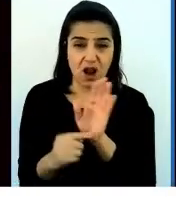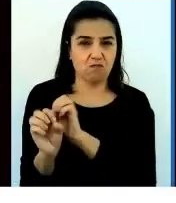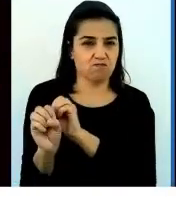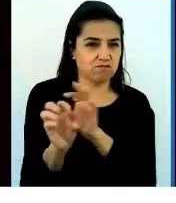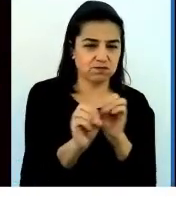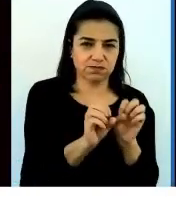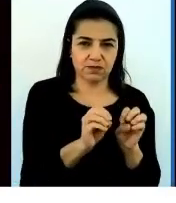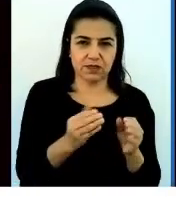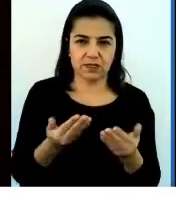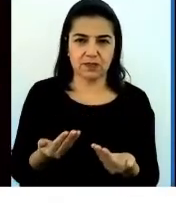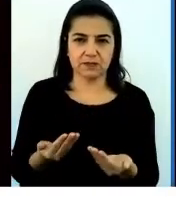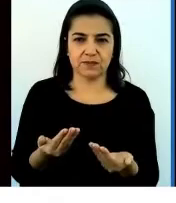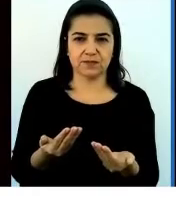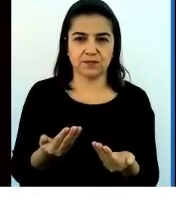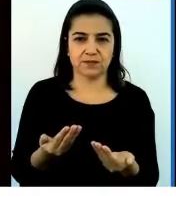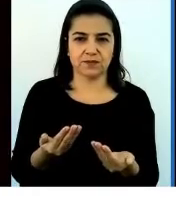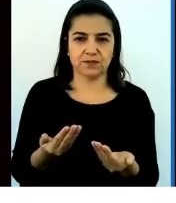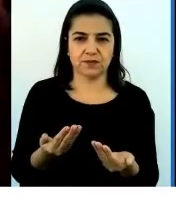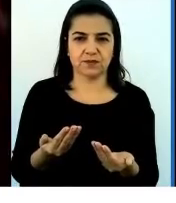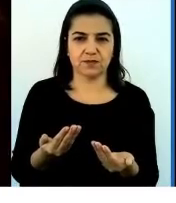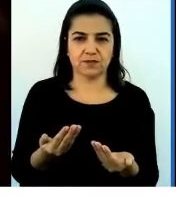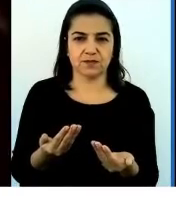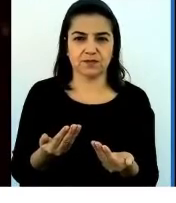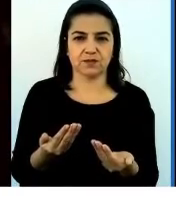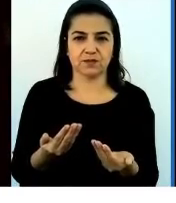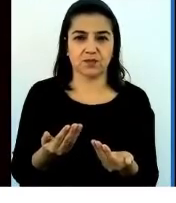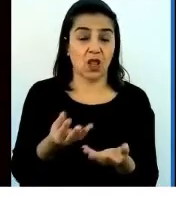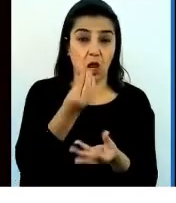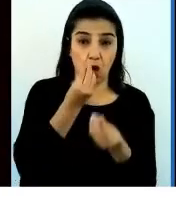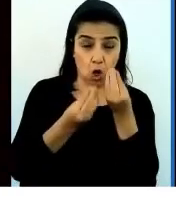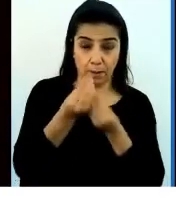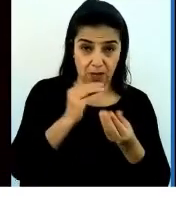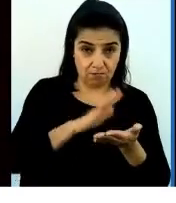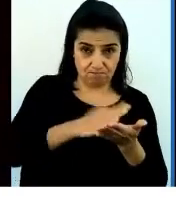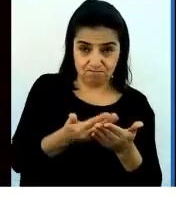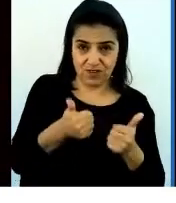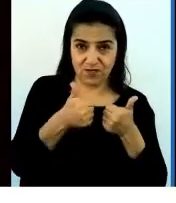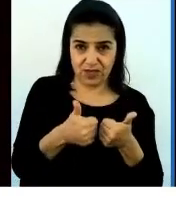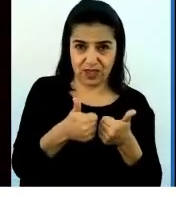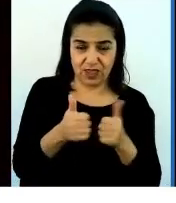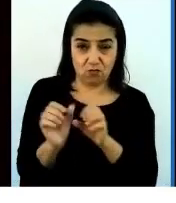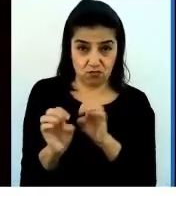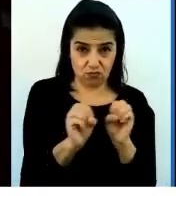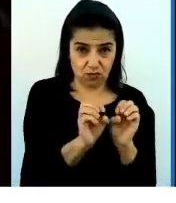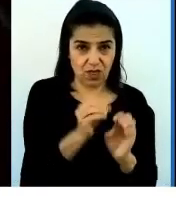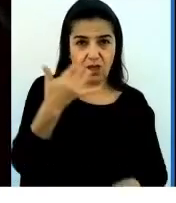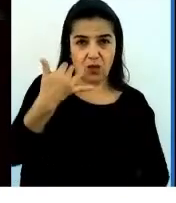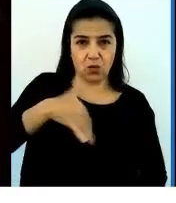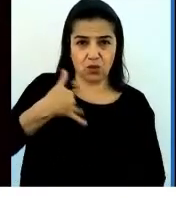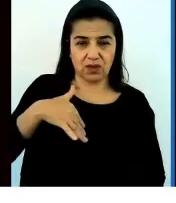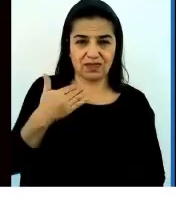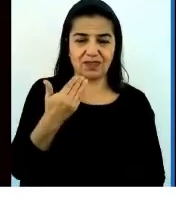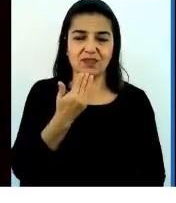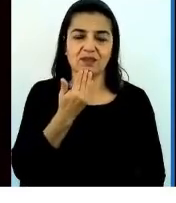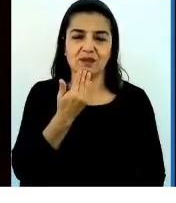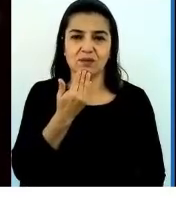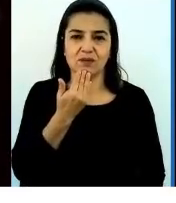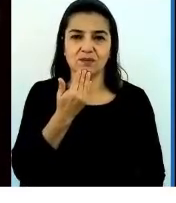hacer cuidado y comer bien es muy importante. También por los